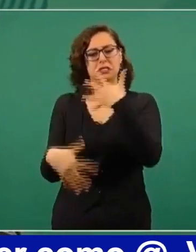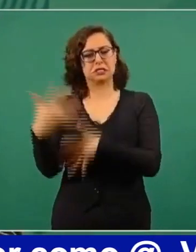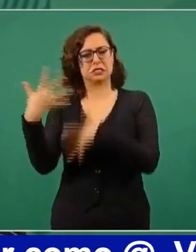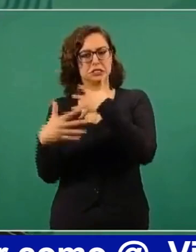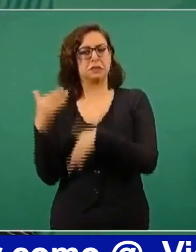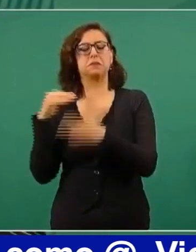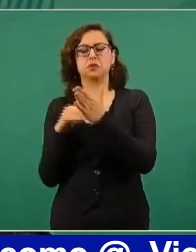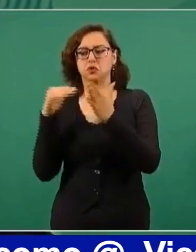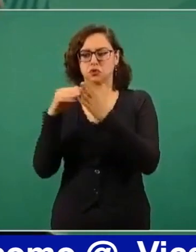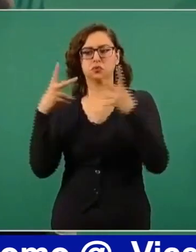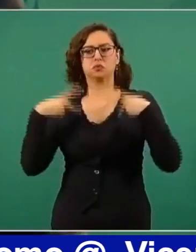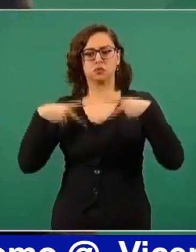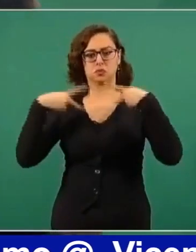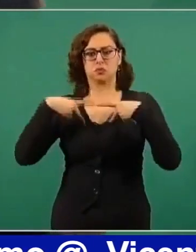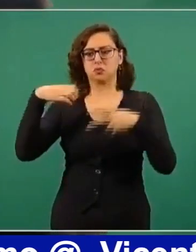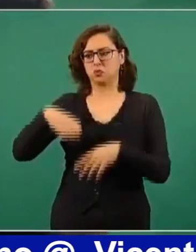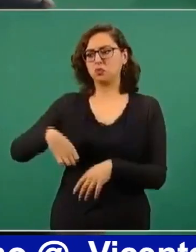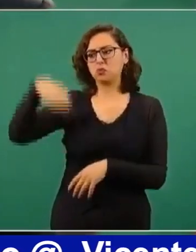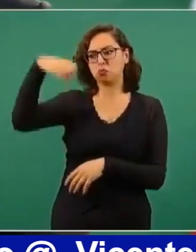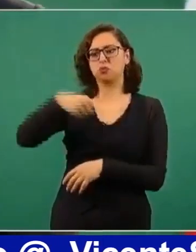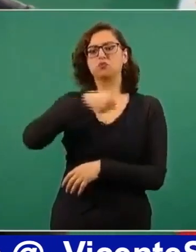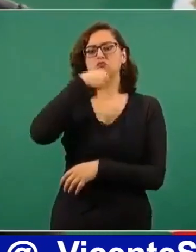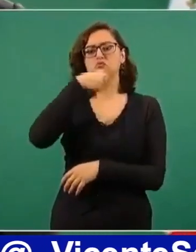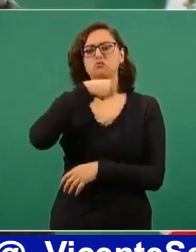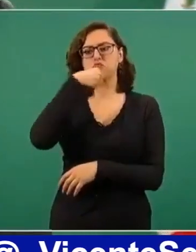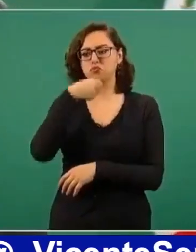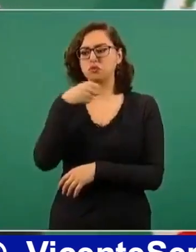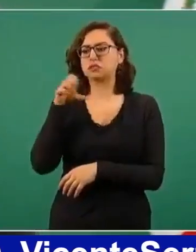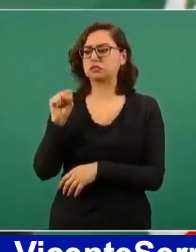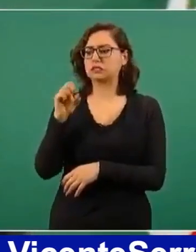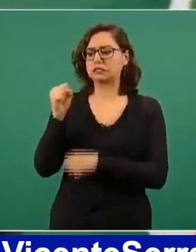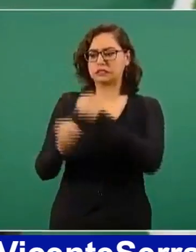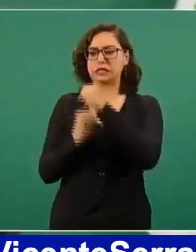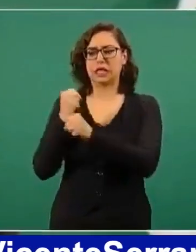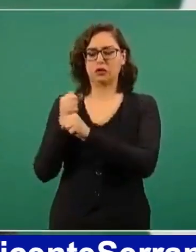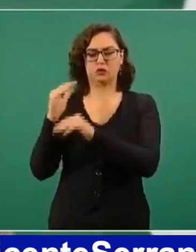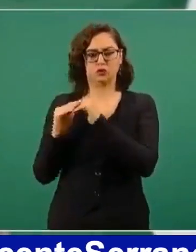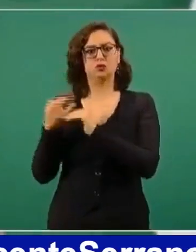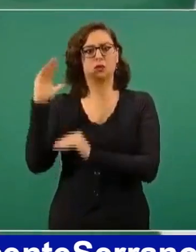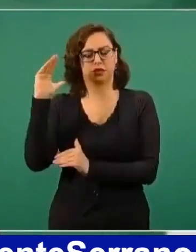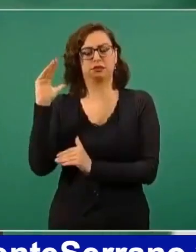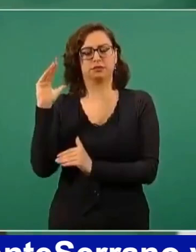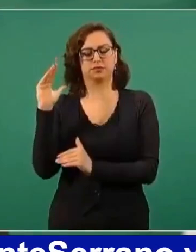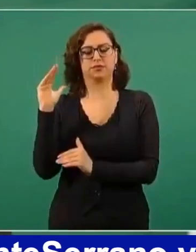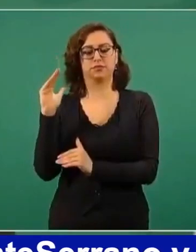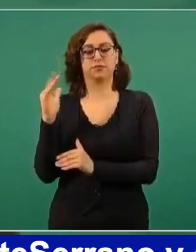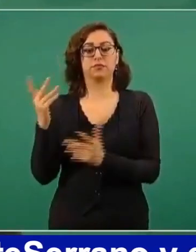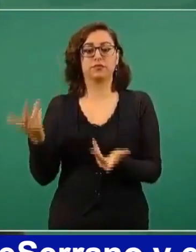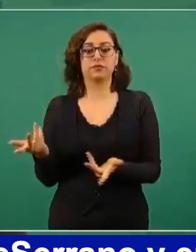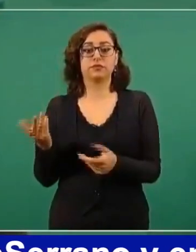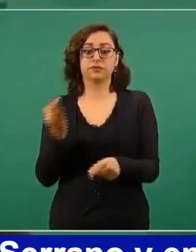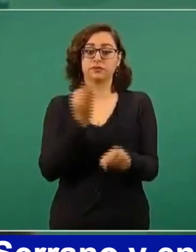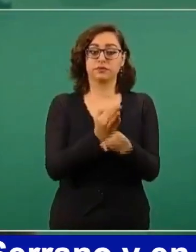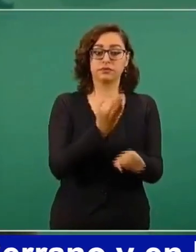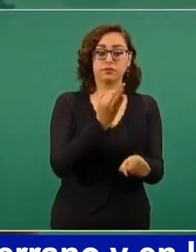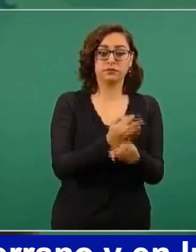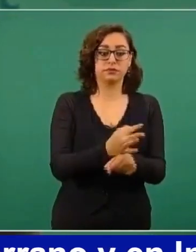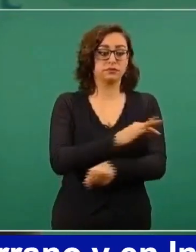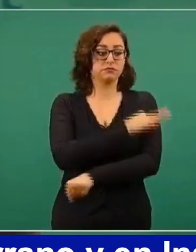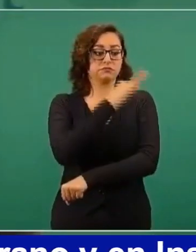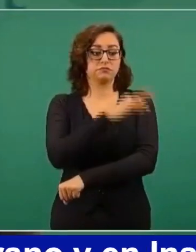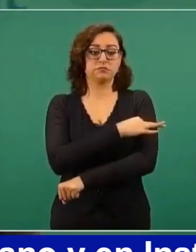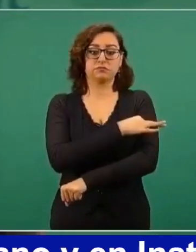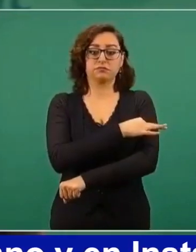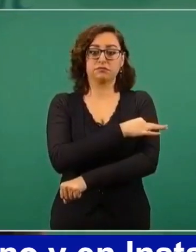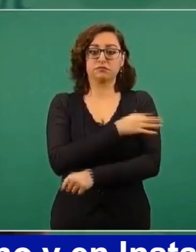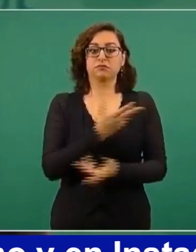millones de adultos mayores de 60 años en el país y lo que se lleva vacunado son